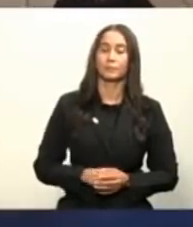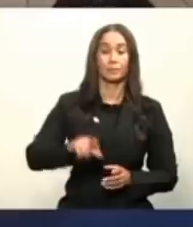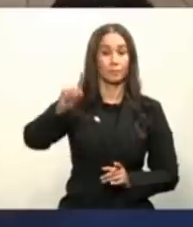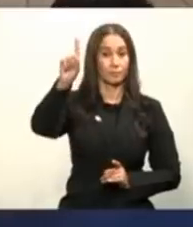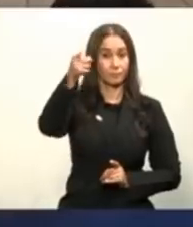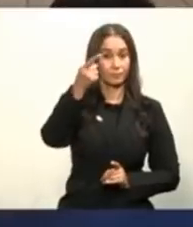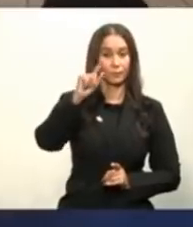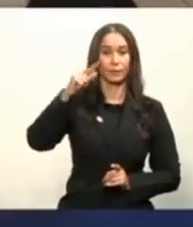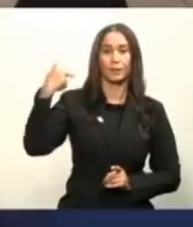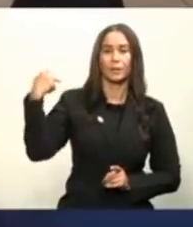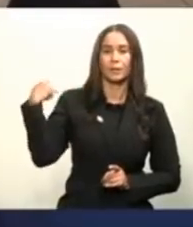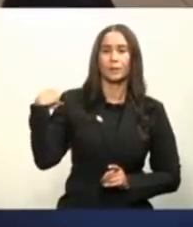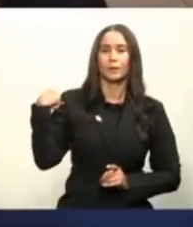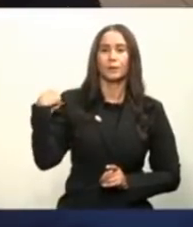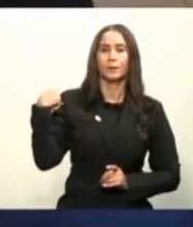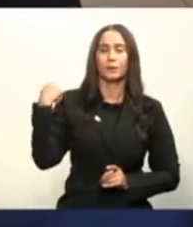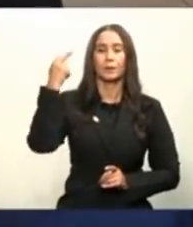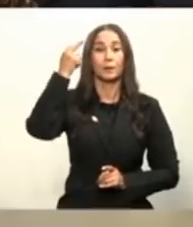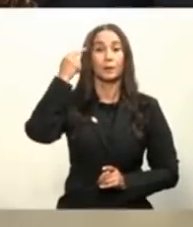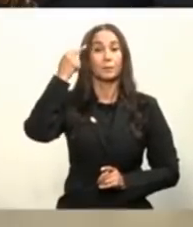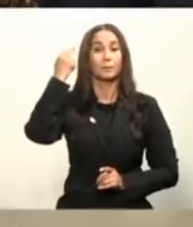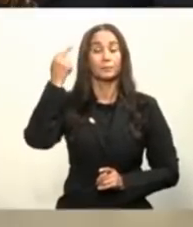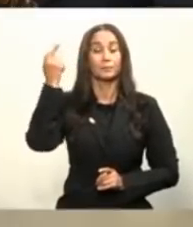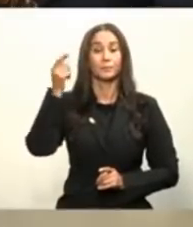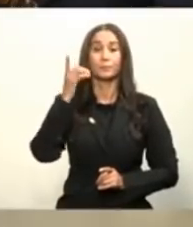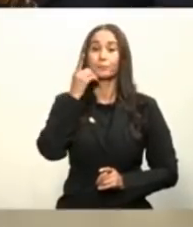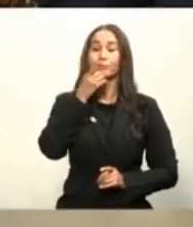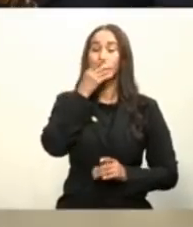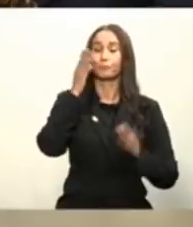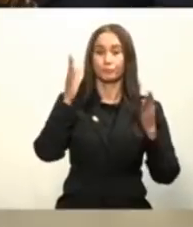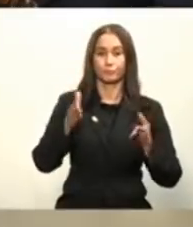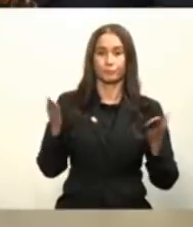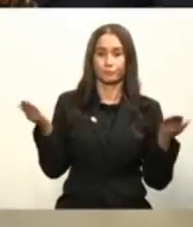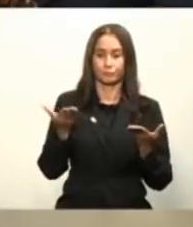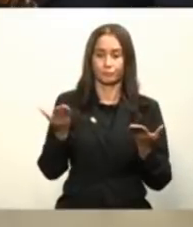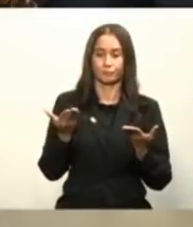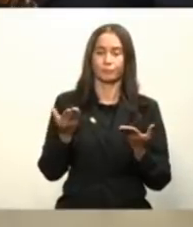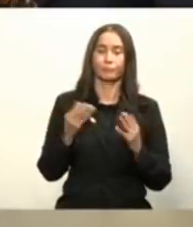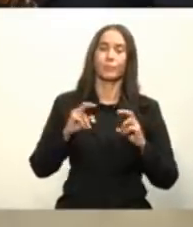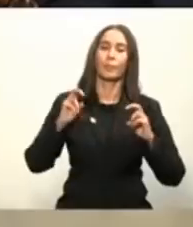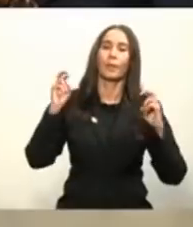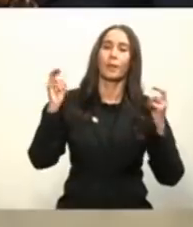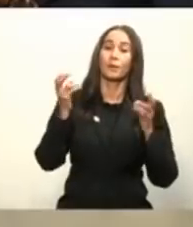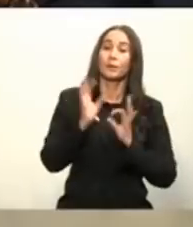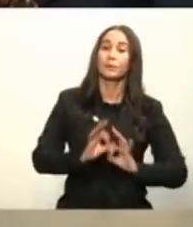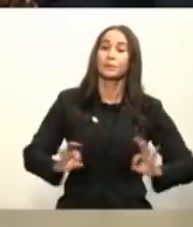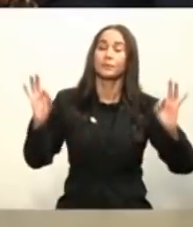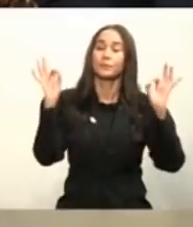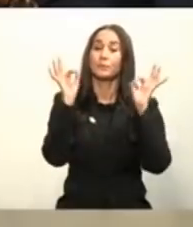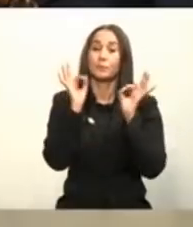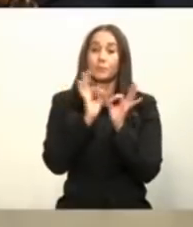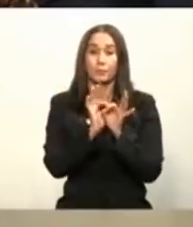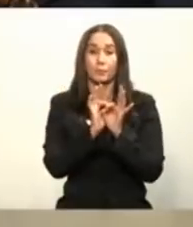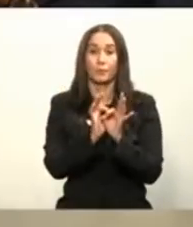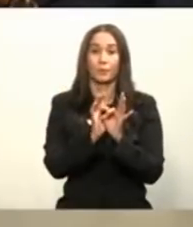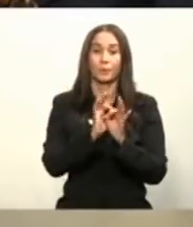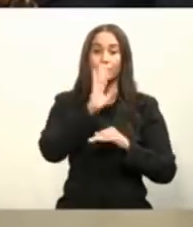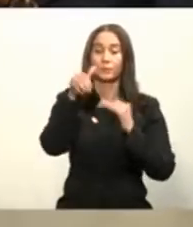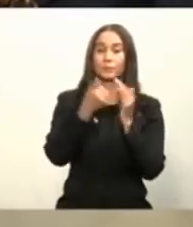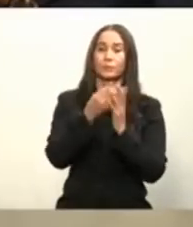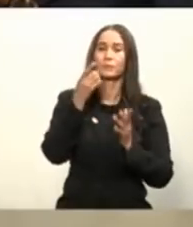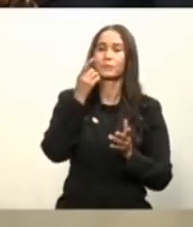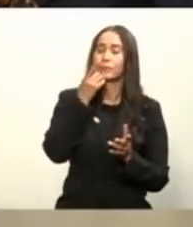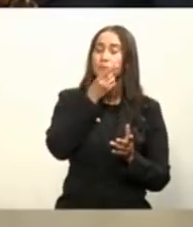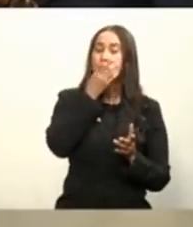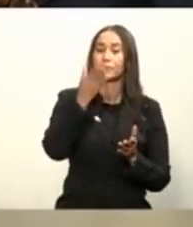nosotros las hemos comprado pensando en los dominicanos y las dominicanas hay un tema que es fundamental cada dominicano